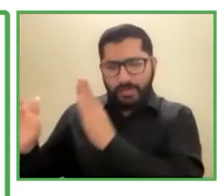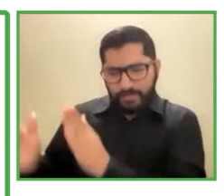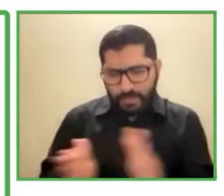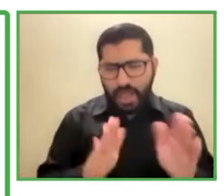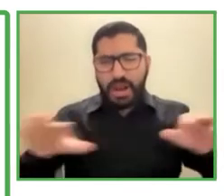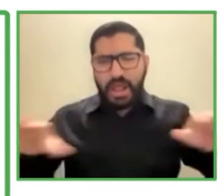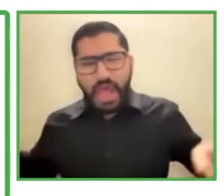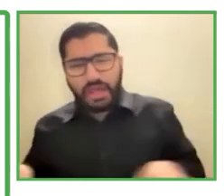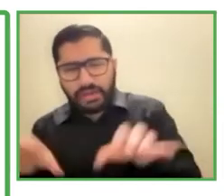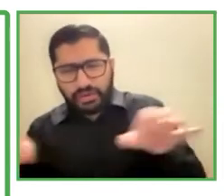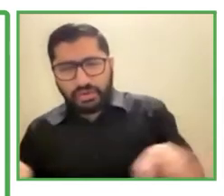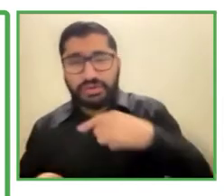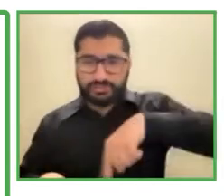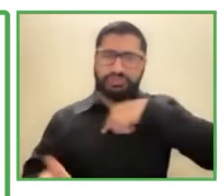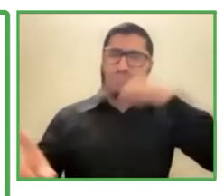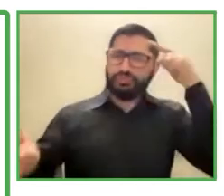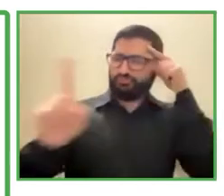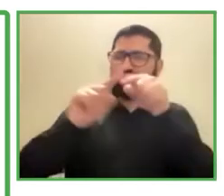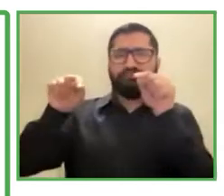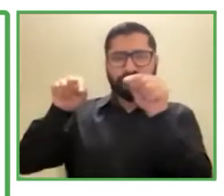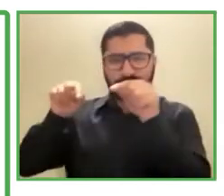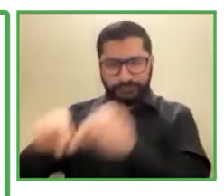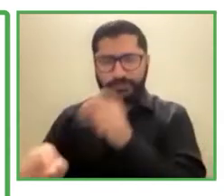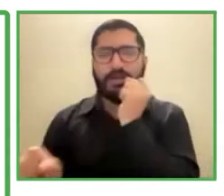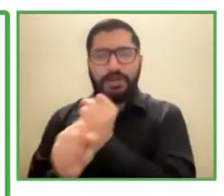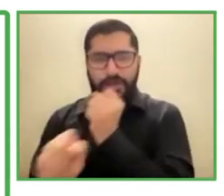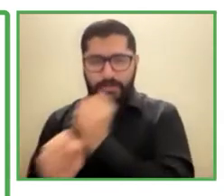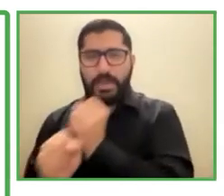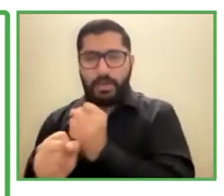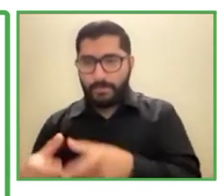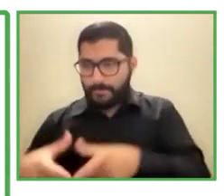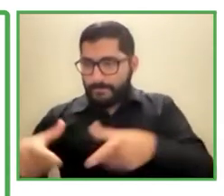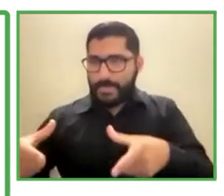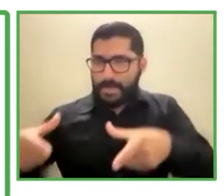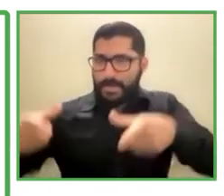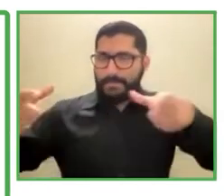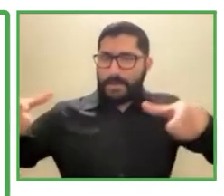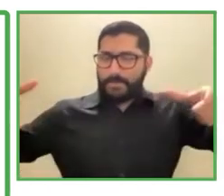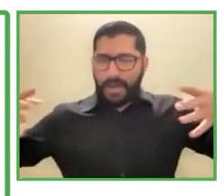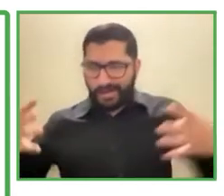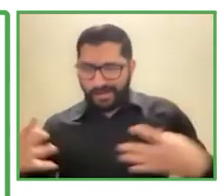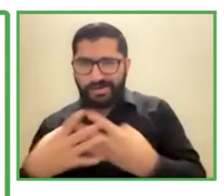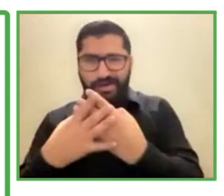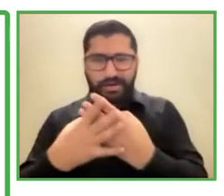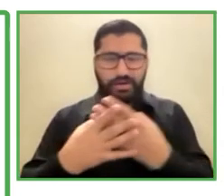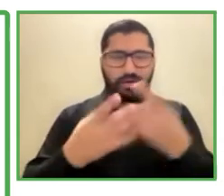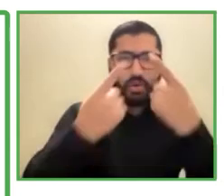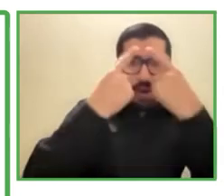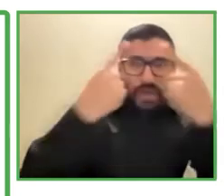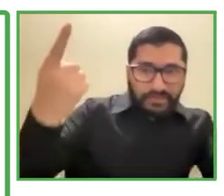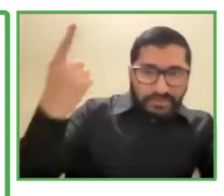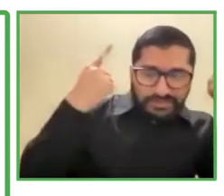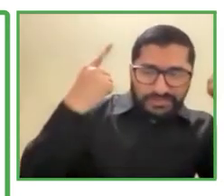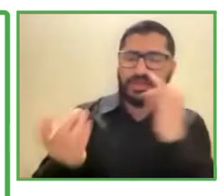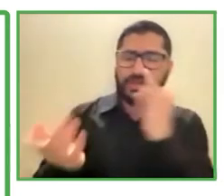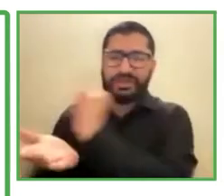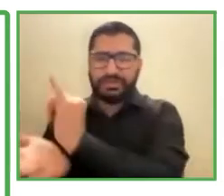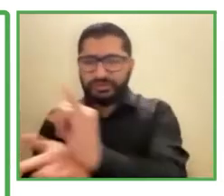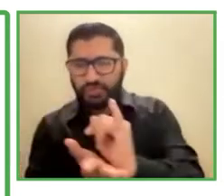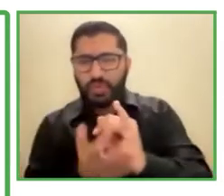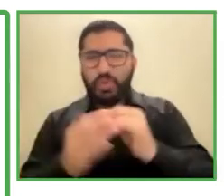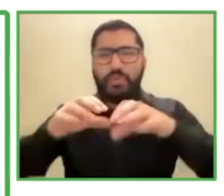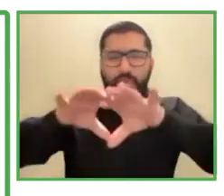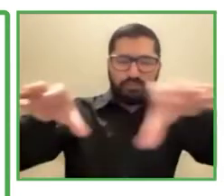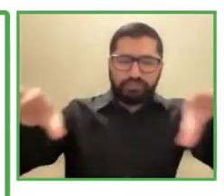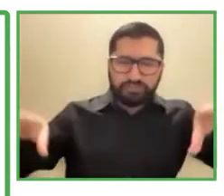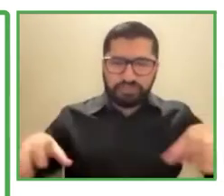ampliar nuestras redes, ¿no es cierto?, con organismos públicos, universidades, y sobre todo un pilar muy importante para nosotros, que es la familia. La familia de